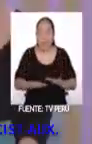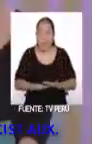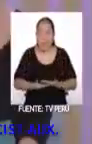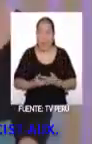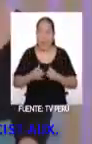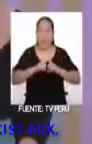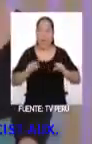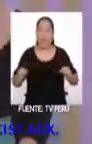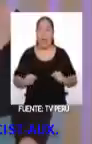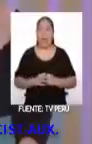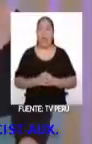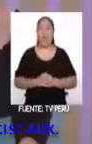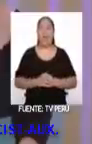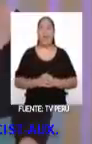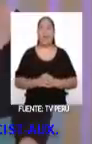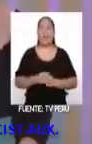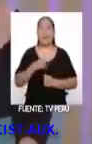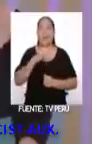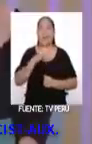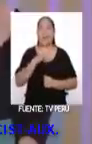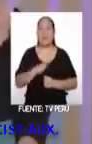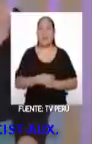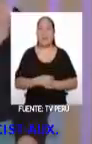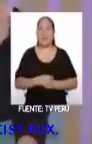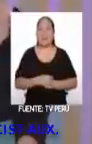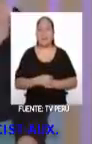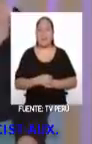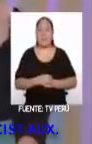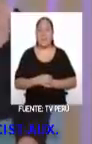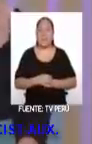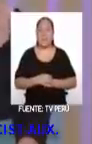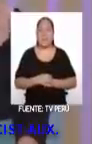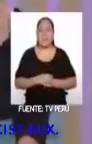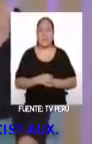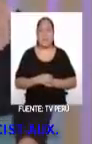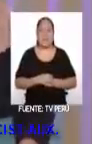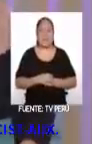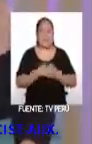japonés. Pueden decir, arigatou gozaimasu. Arigatou gozaimasu.